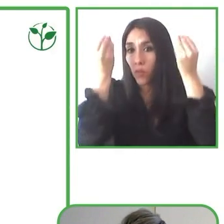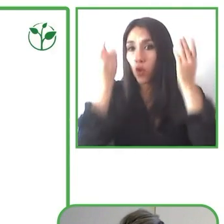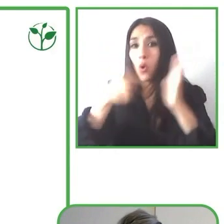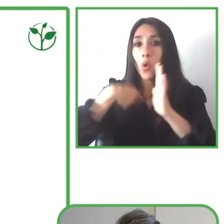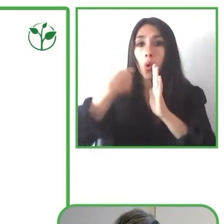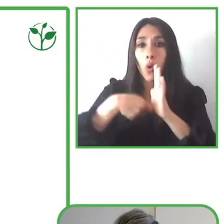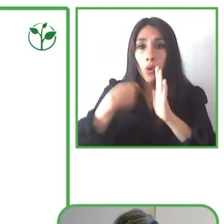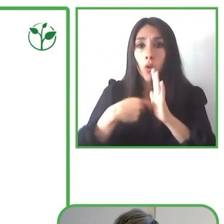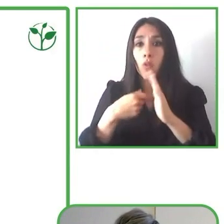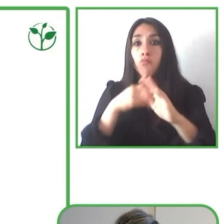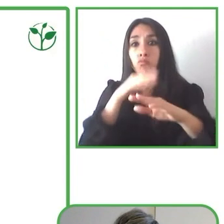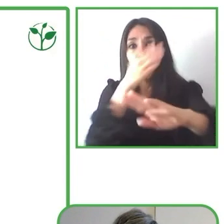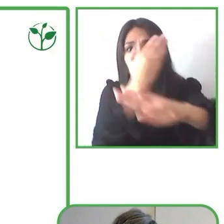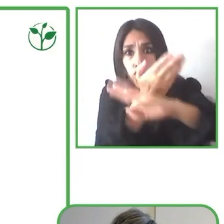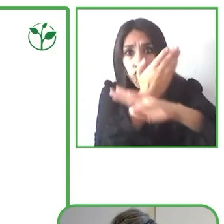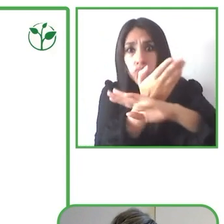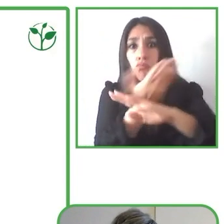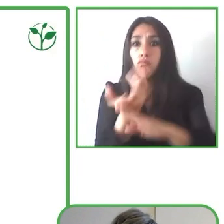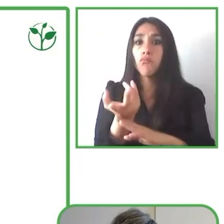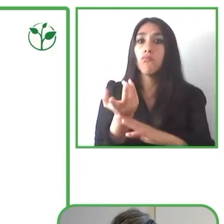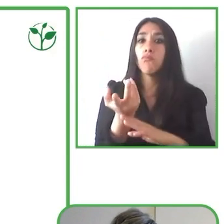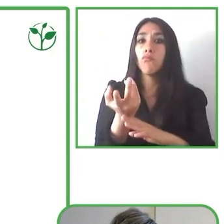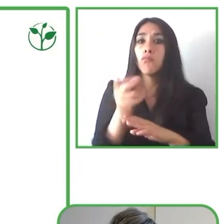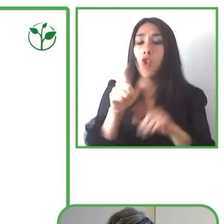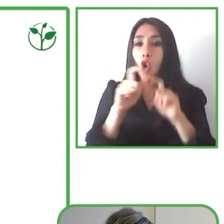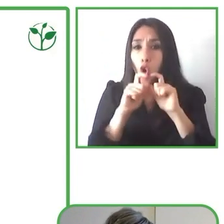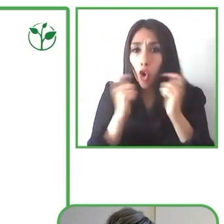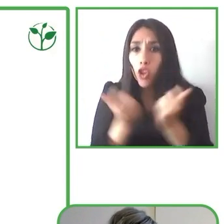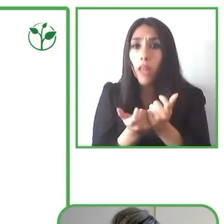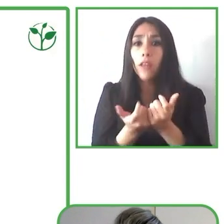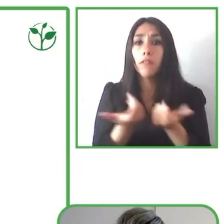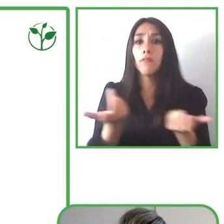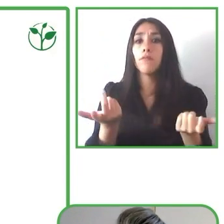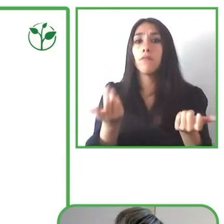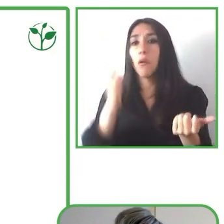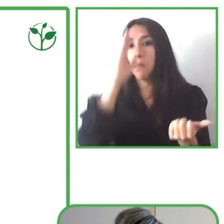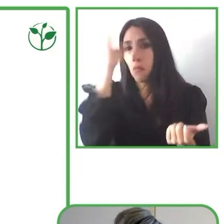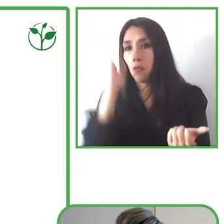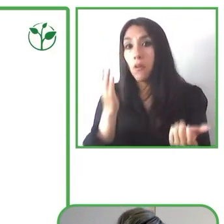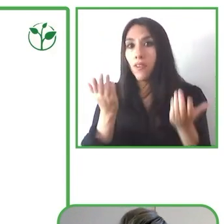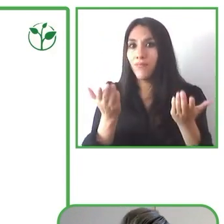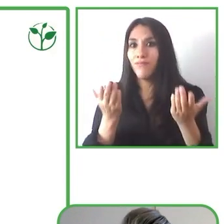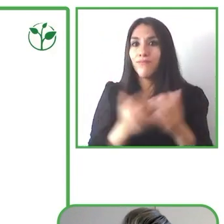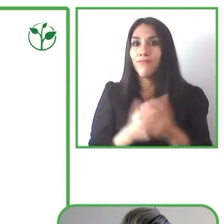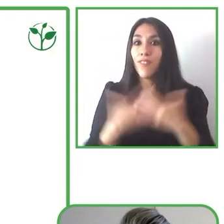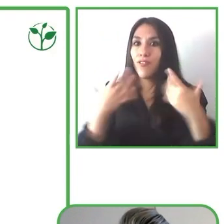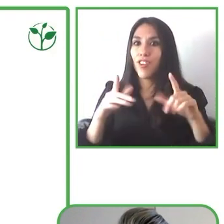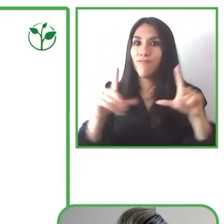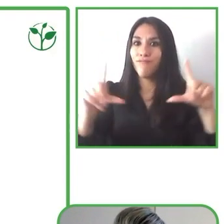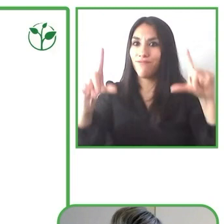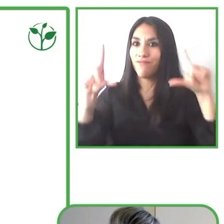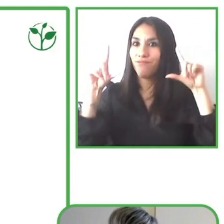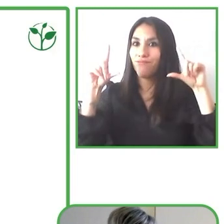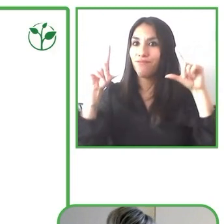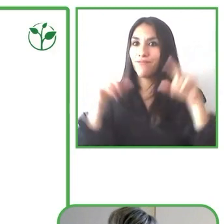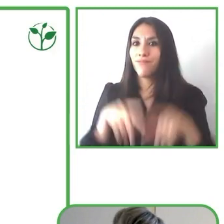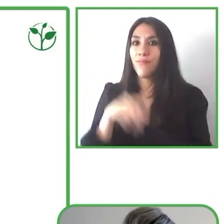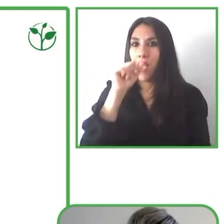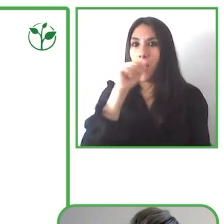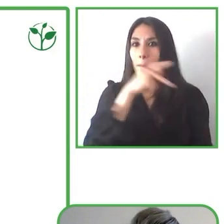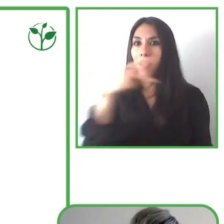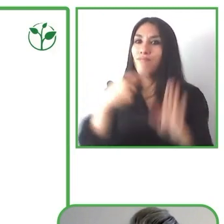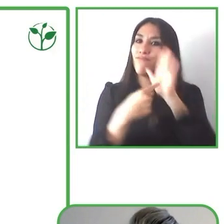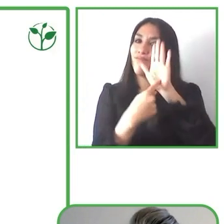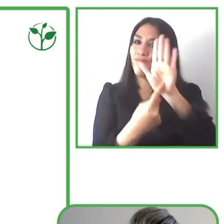Brasil y esta es la imagen de la APP aplicación Benká. Tercero objetivo